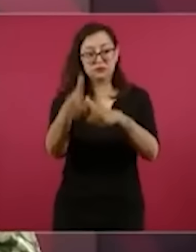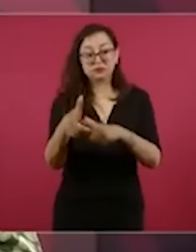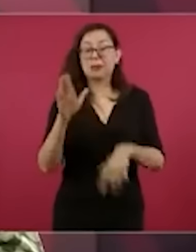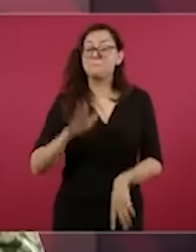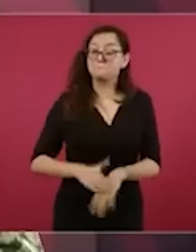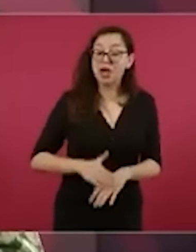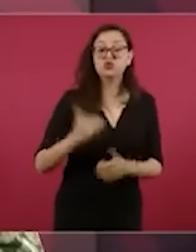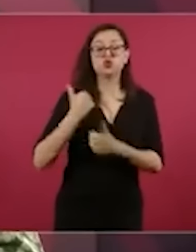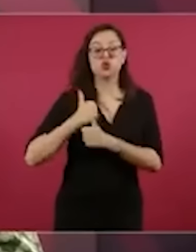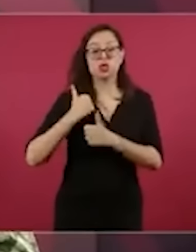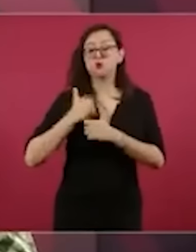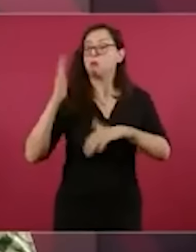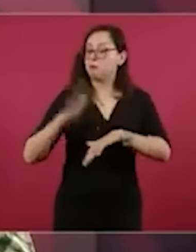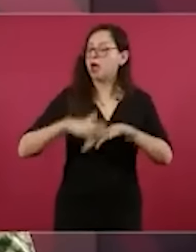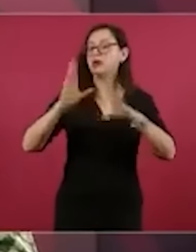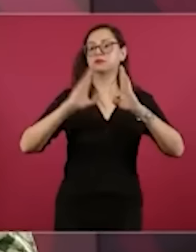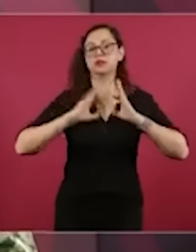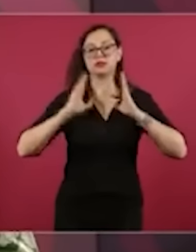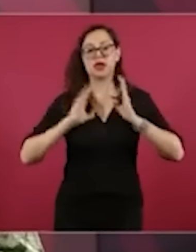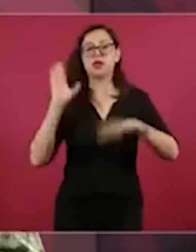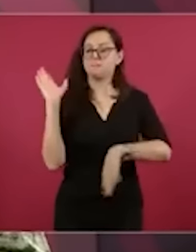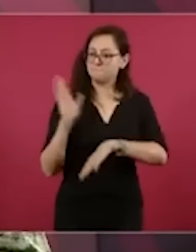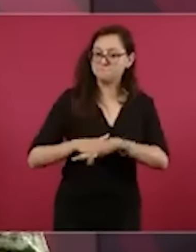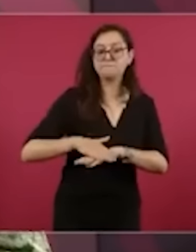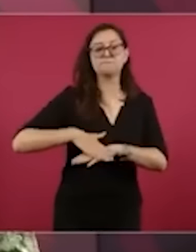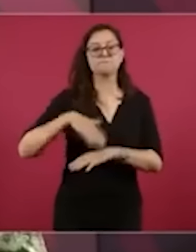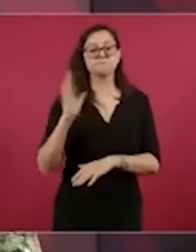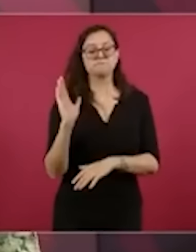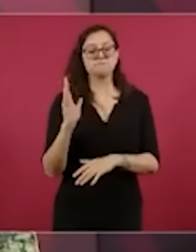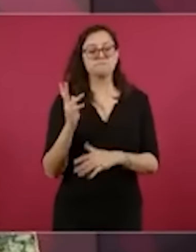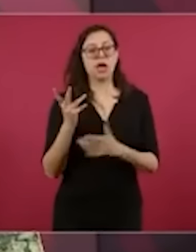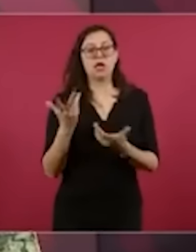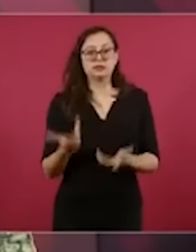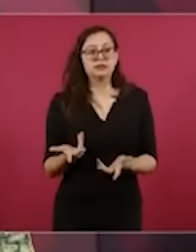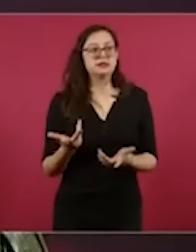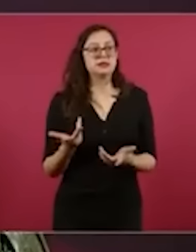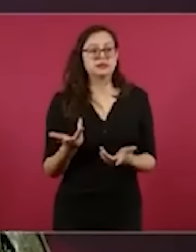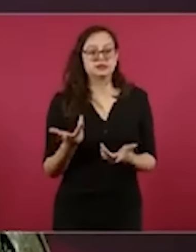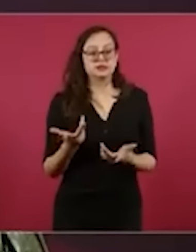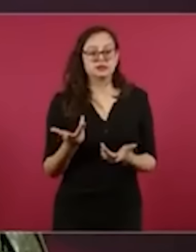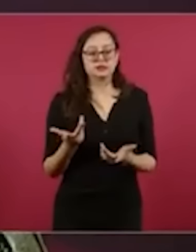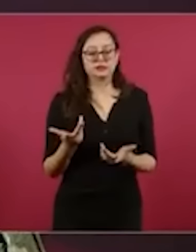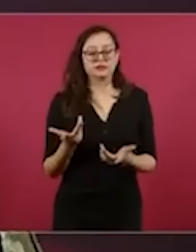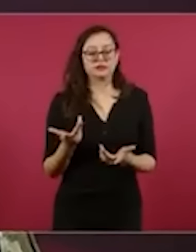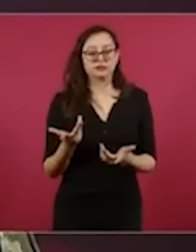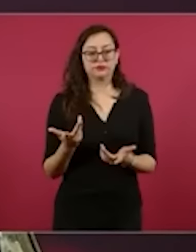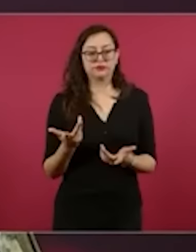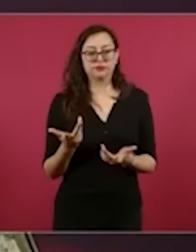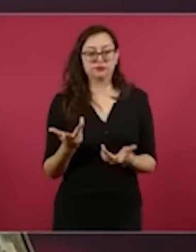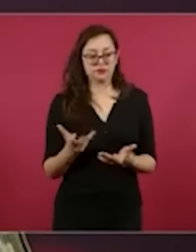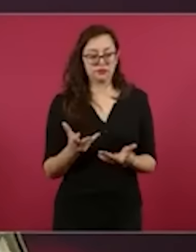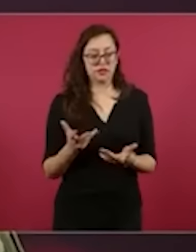refuerzos, tanto personal de tierra o de los que trabajan en